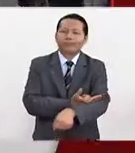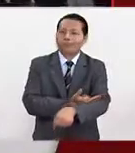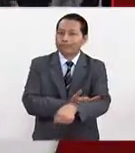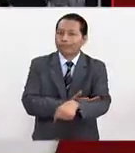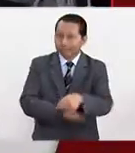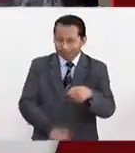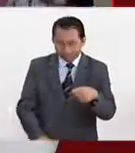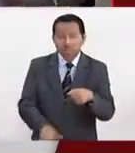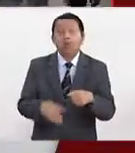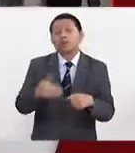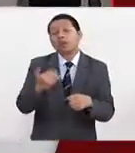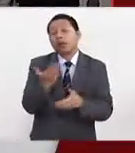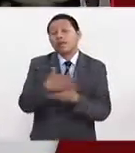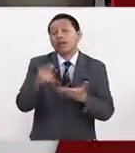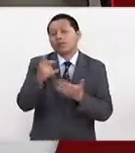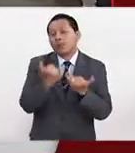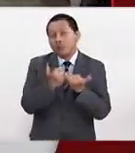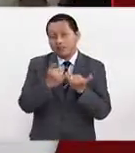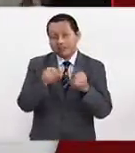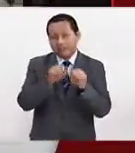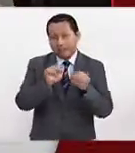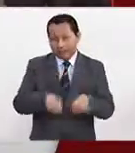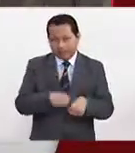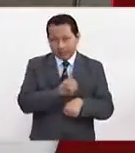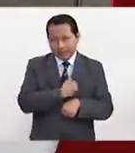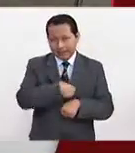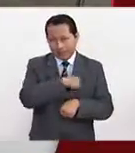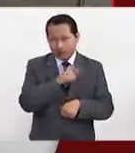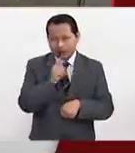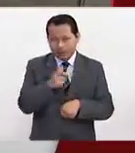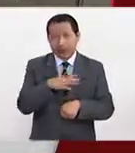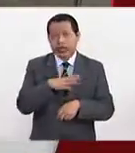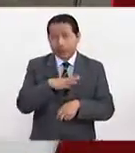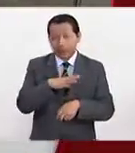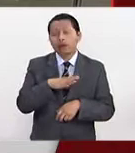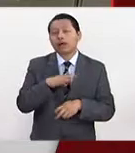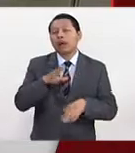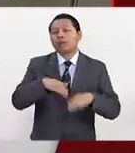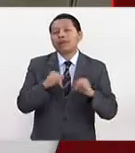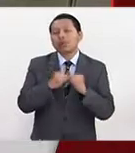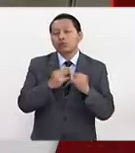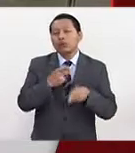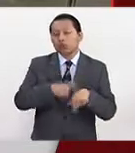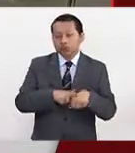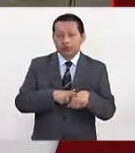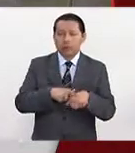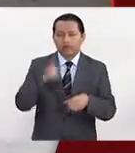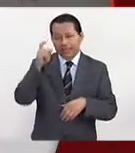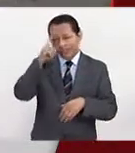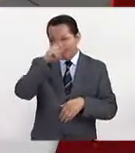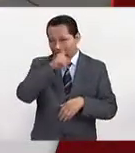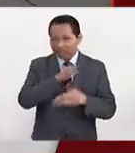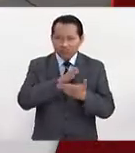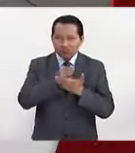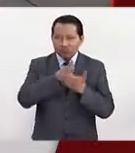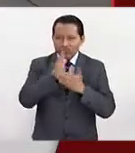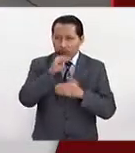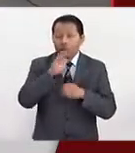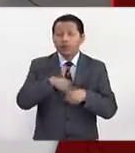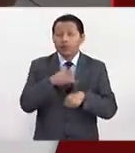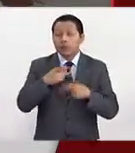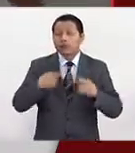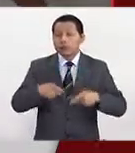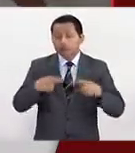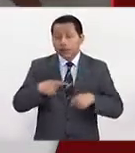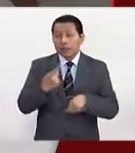cosas que también tenemos es el sistema de salud. sea, llegar al Instituto Nacional algunas veces es complicado. Muchas veces los pacientes van primero